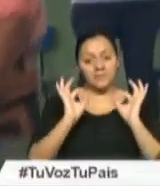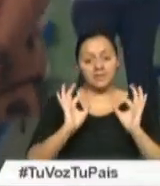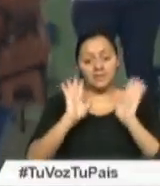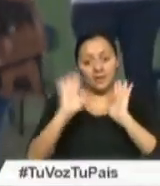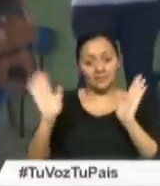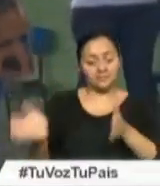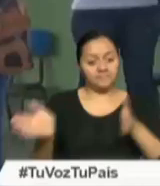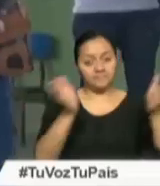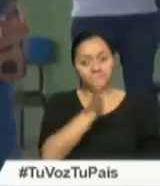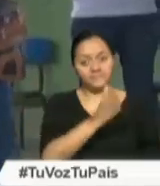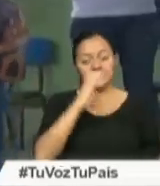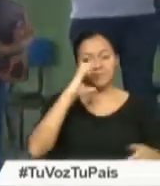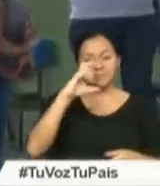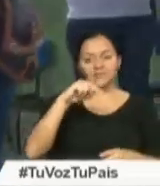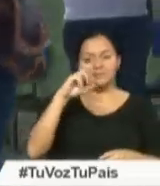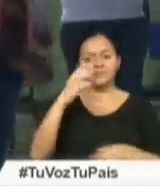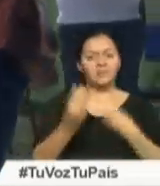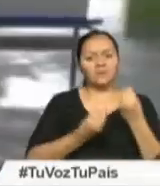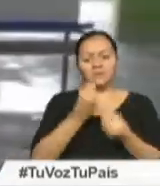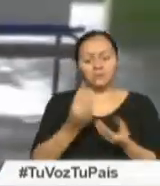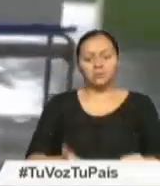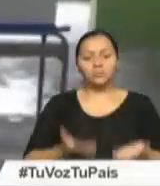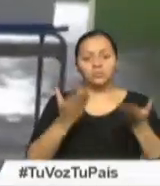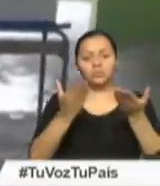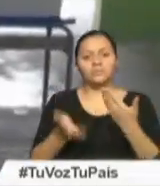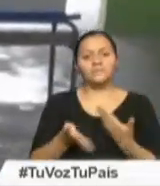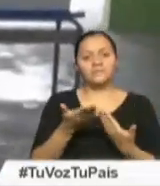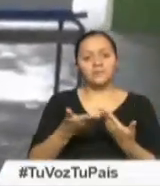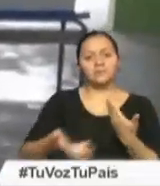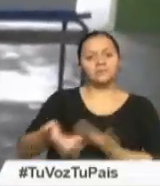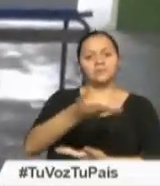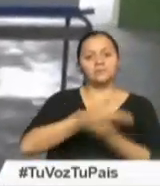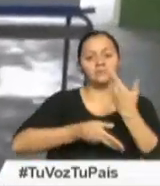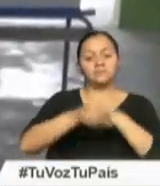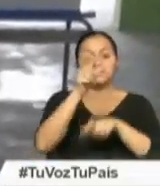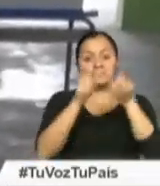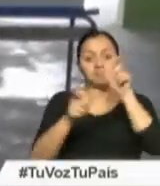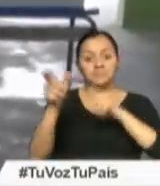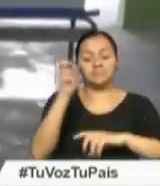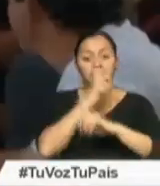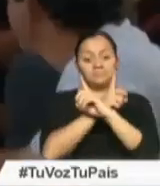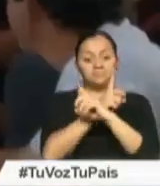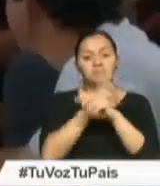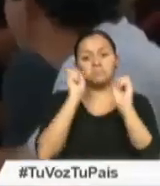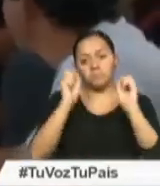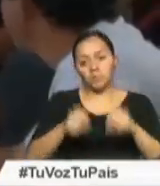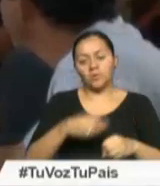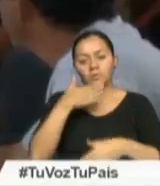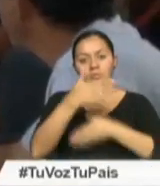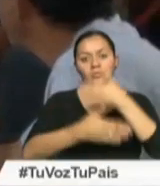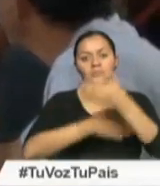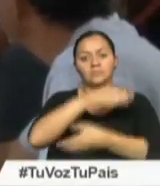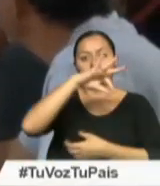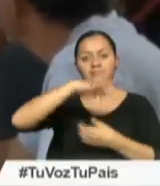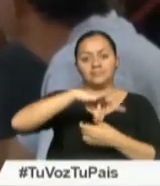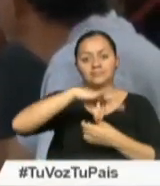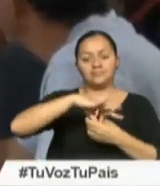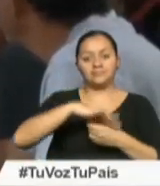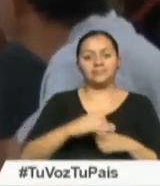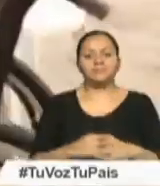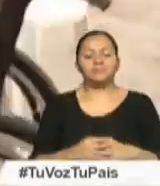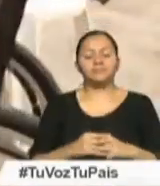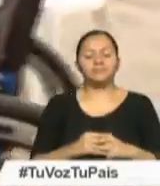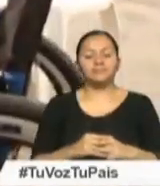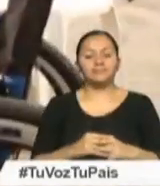esta manera, el Consejo Nacional Electoral brinda una serie de facilidades para que las personas con discapacidad ejerzan su derecho al voto.